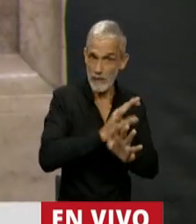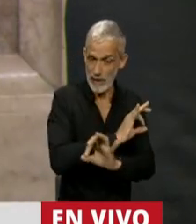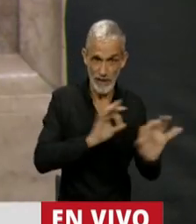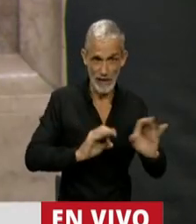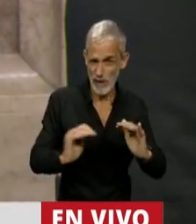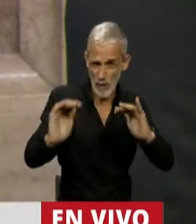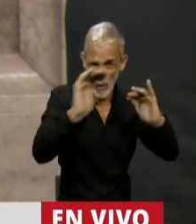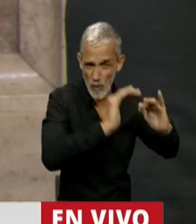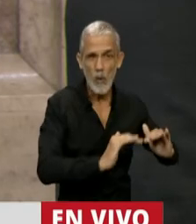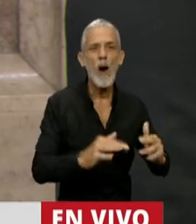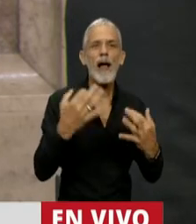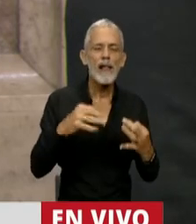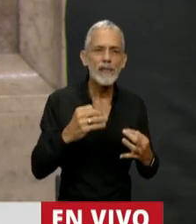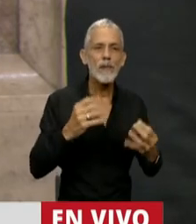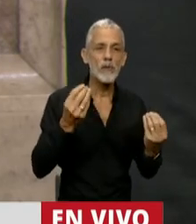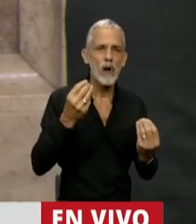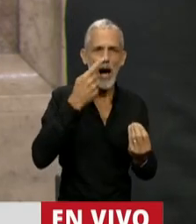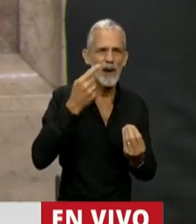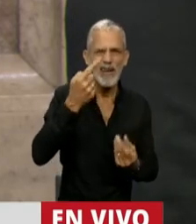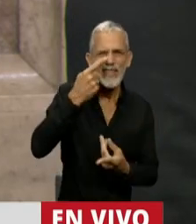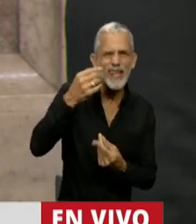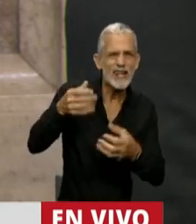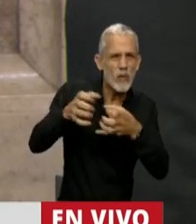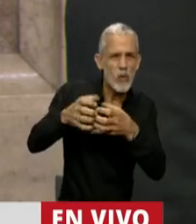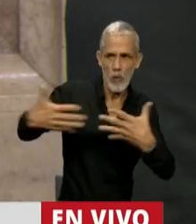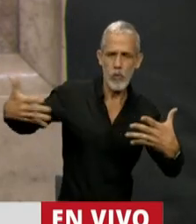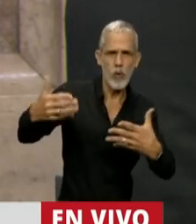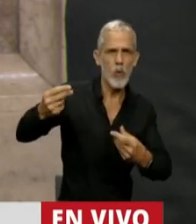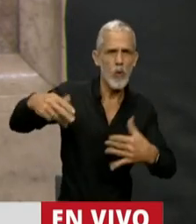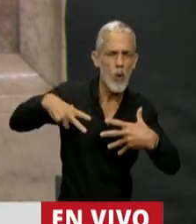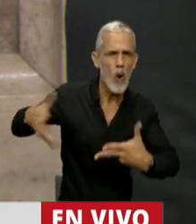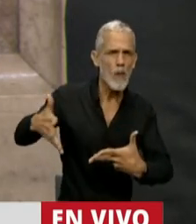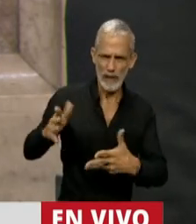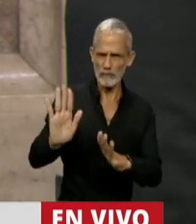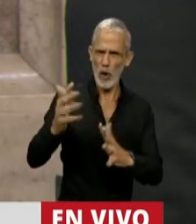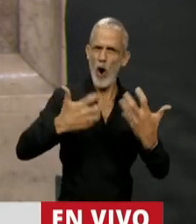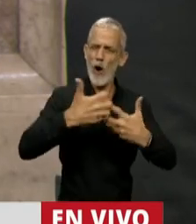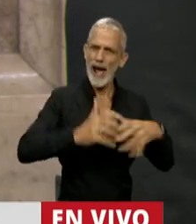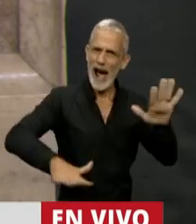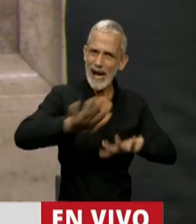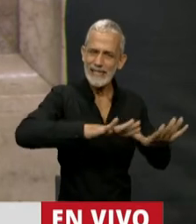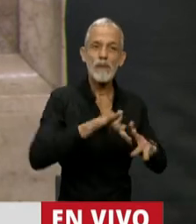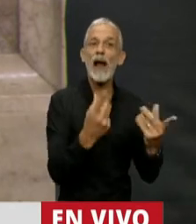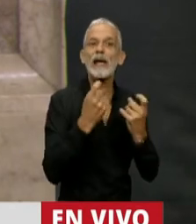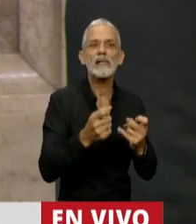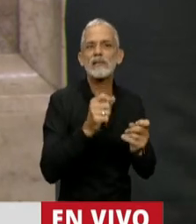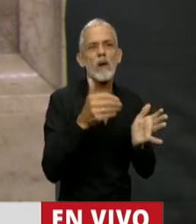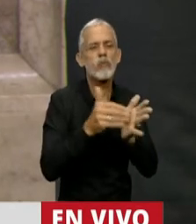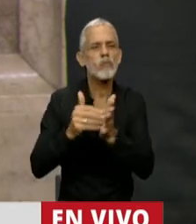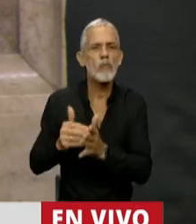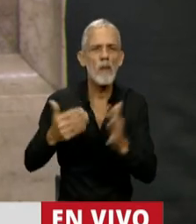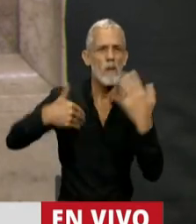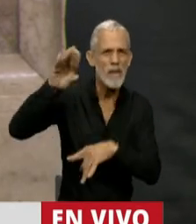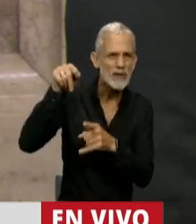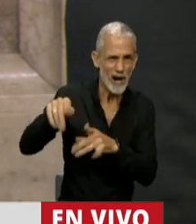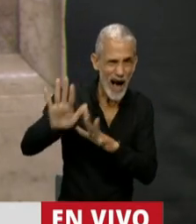de afectar los intereses de los grandes capitalistas y reorganizar el conjunto de la sociedad en función de las necesidades de las grandes mayorías,